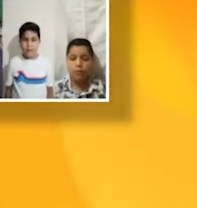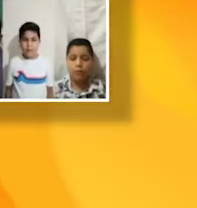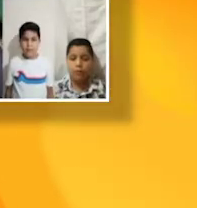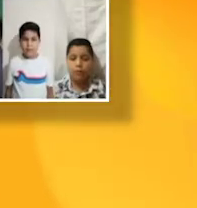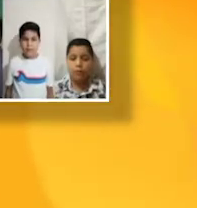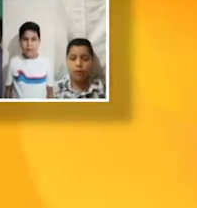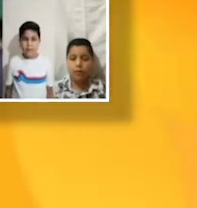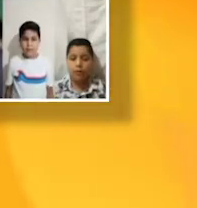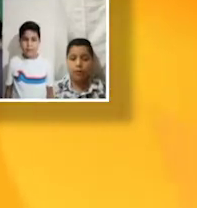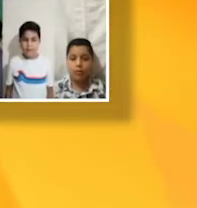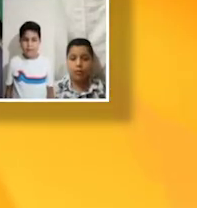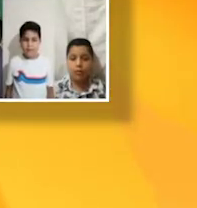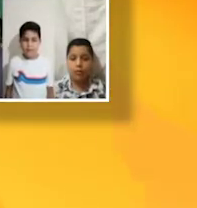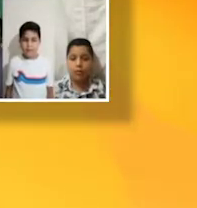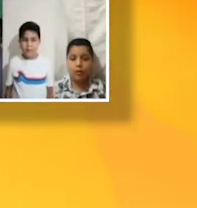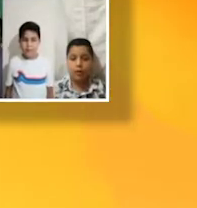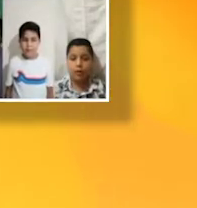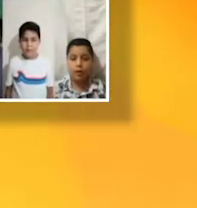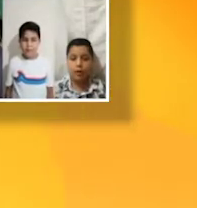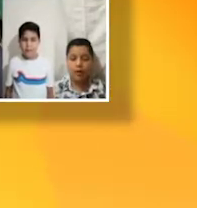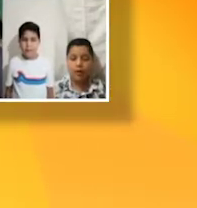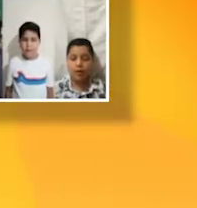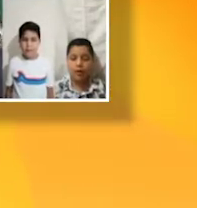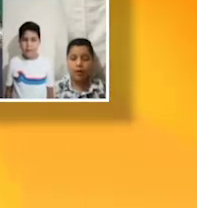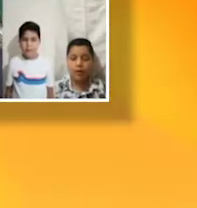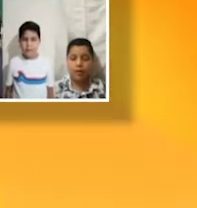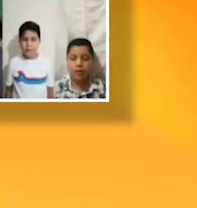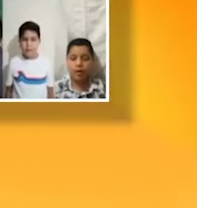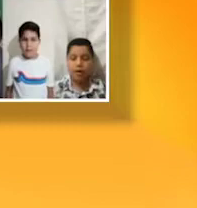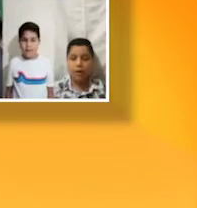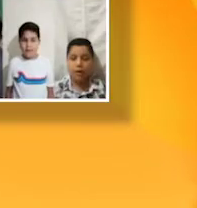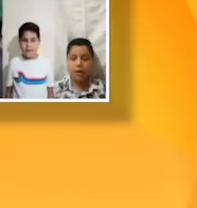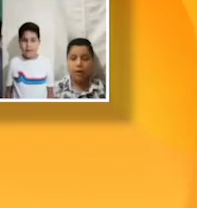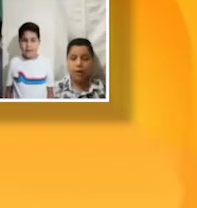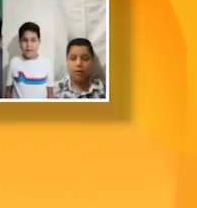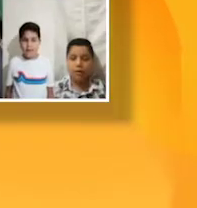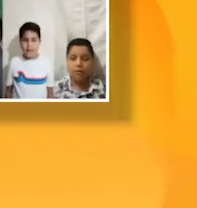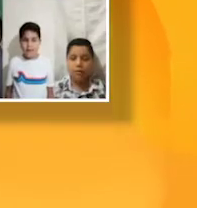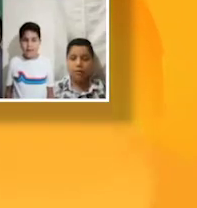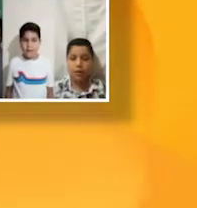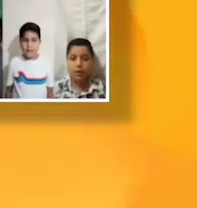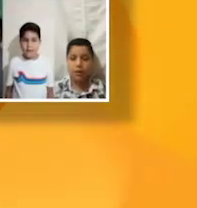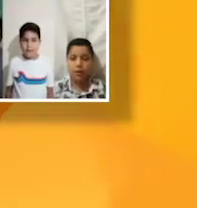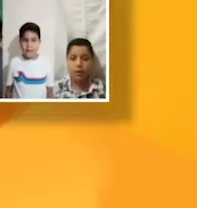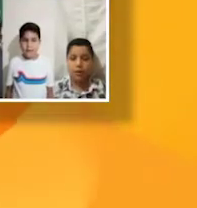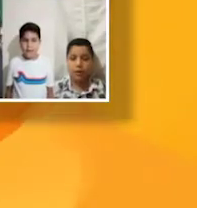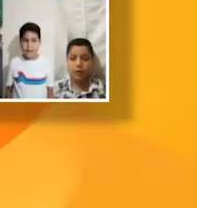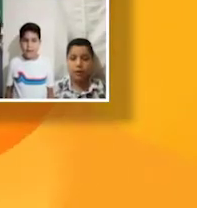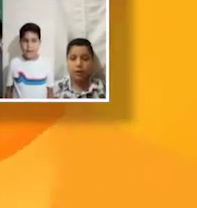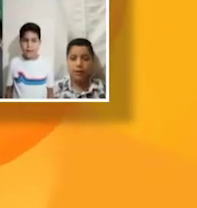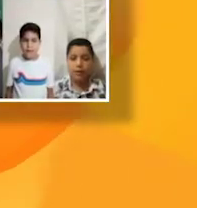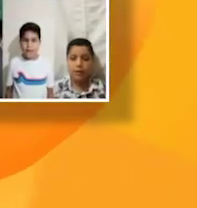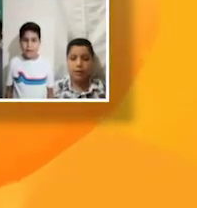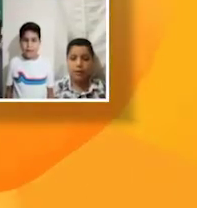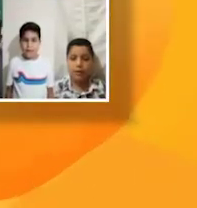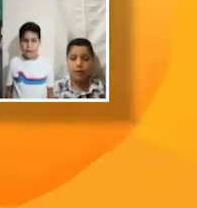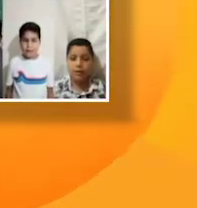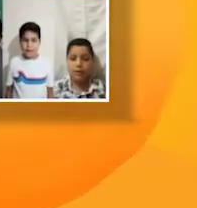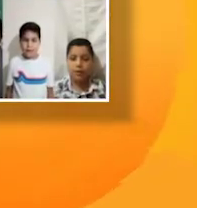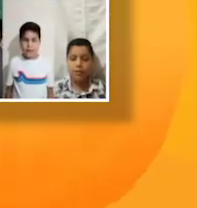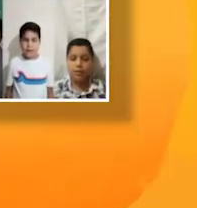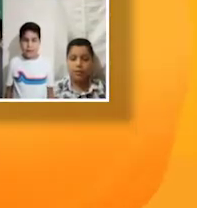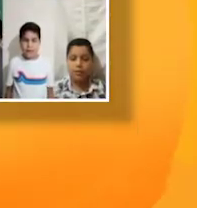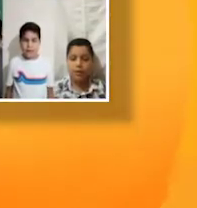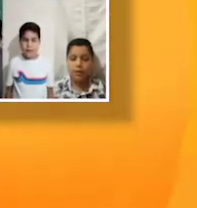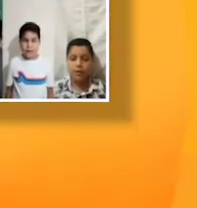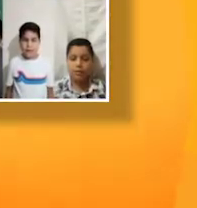La negrita tu currumbé se fue a bañar al mar, para ver si las